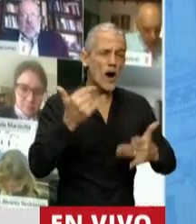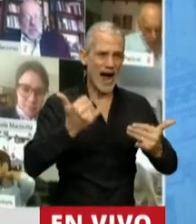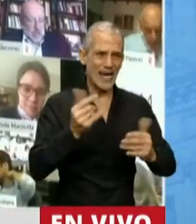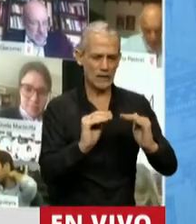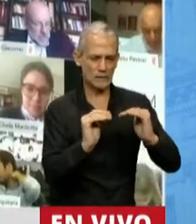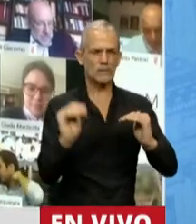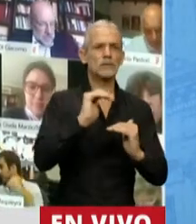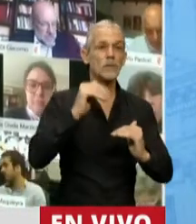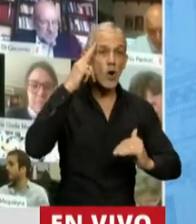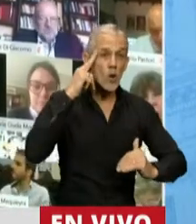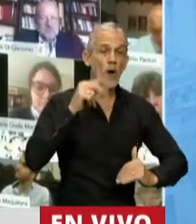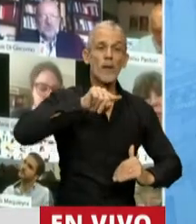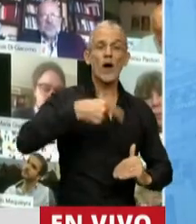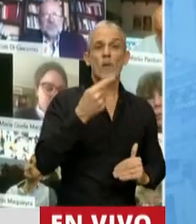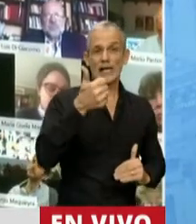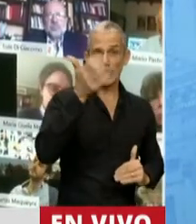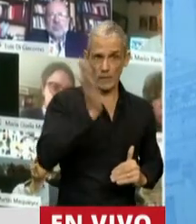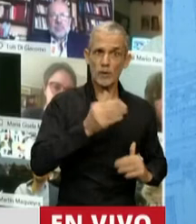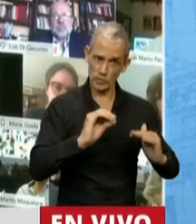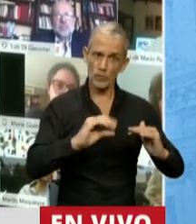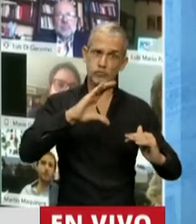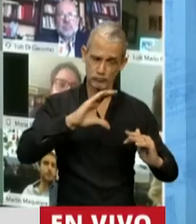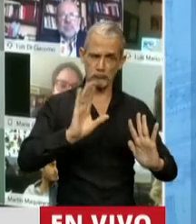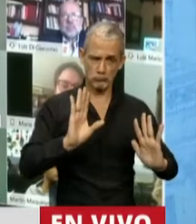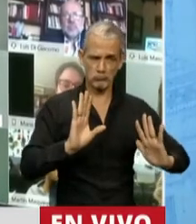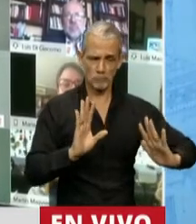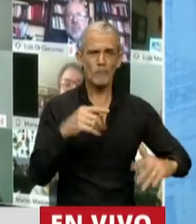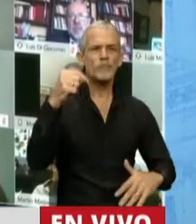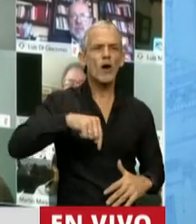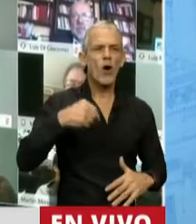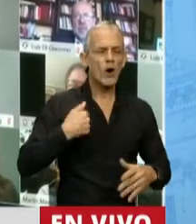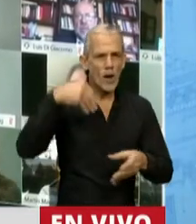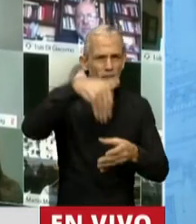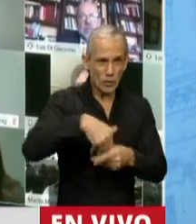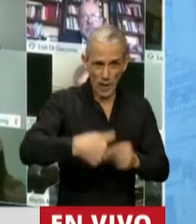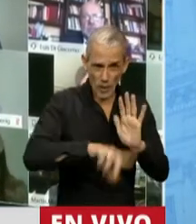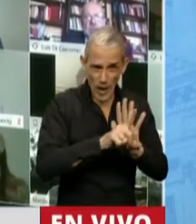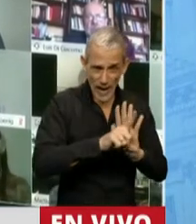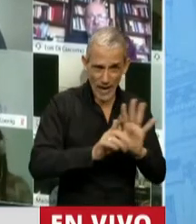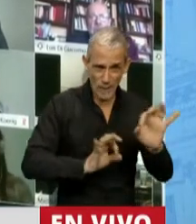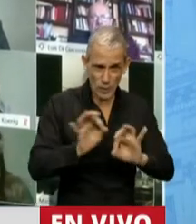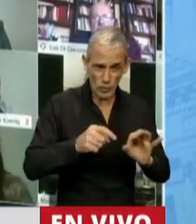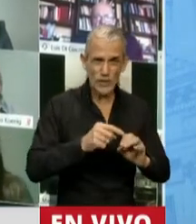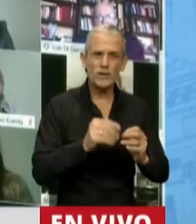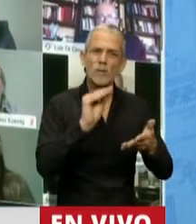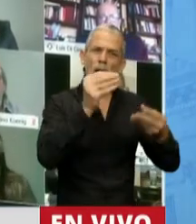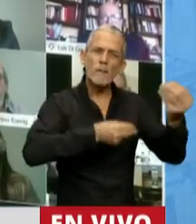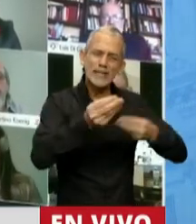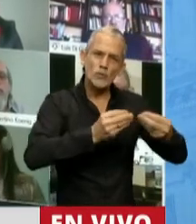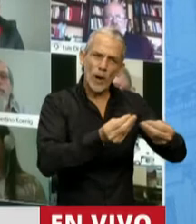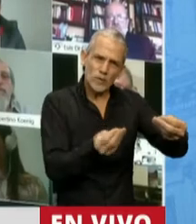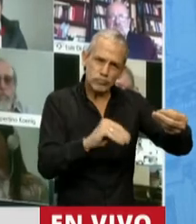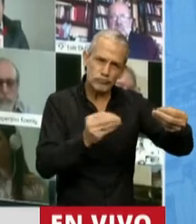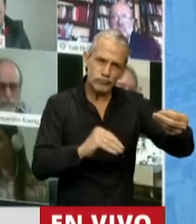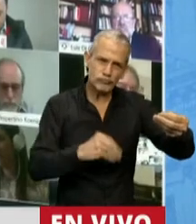incremento del 9.6%. Lo que hoy votamos y que forma parte de la ampliación entonces